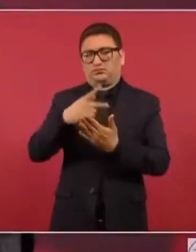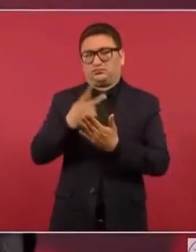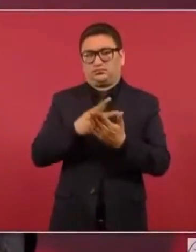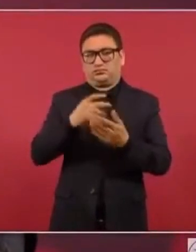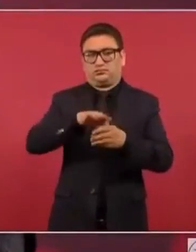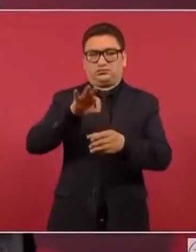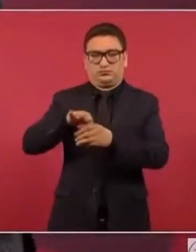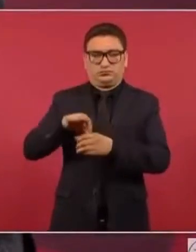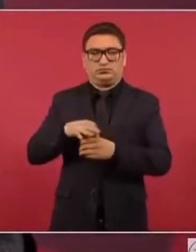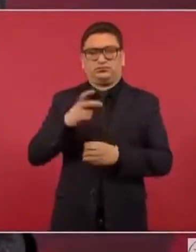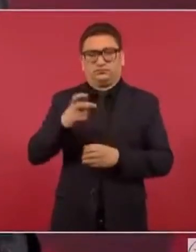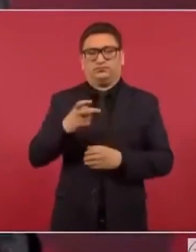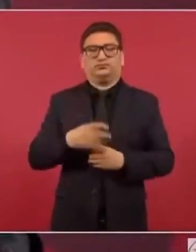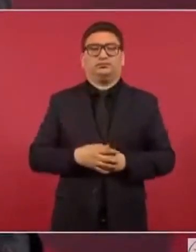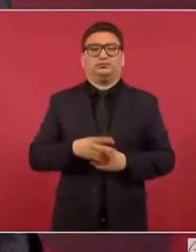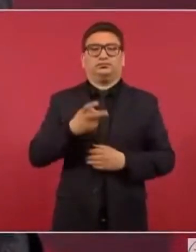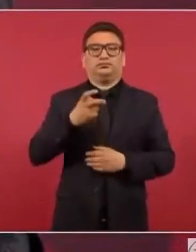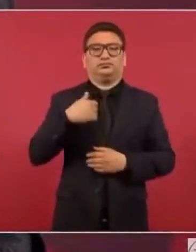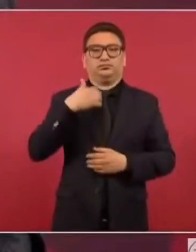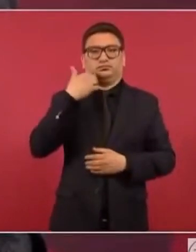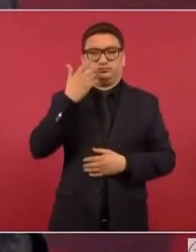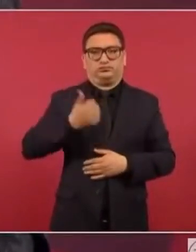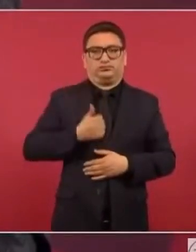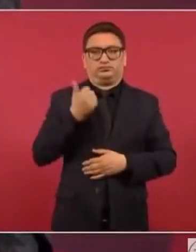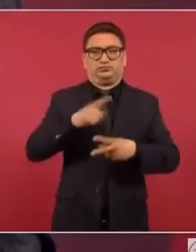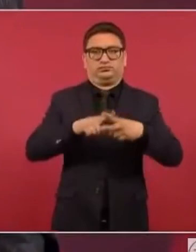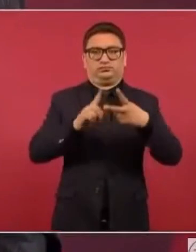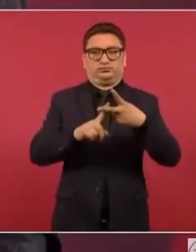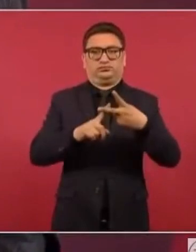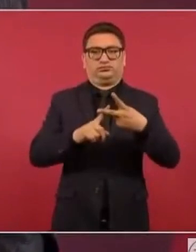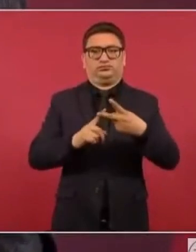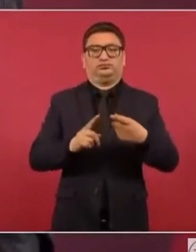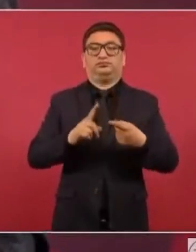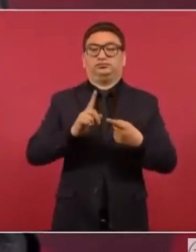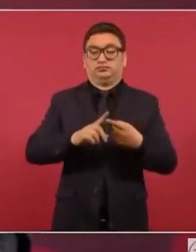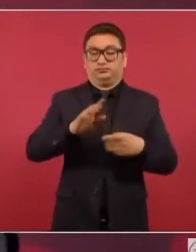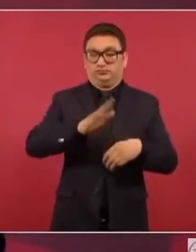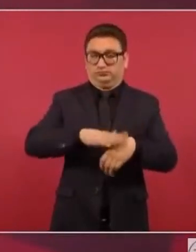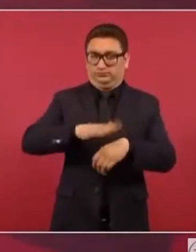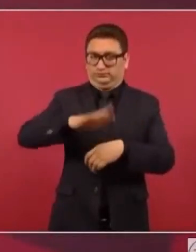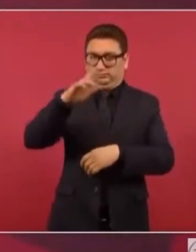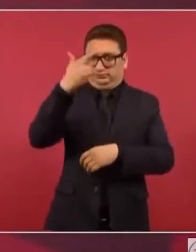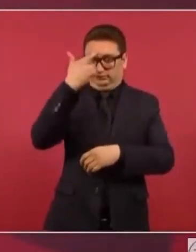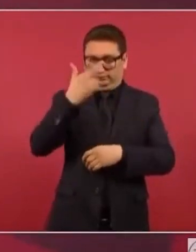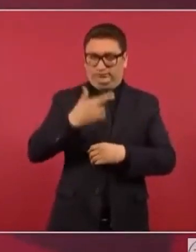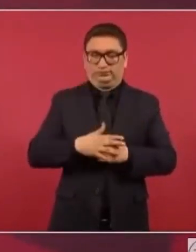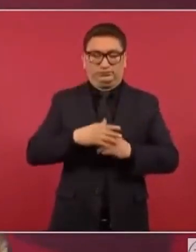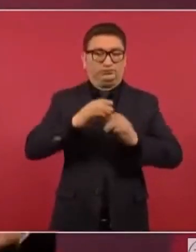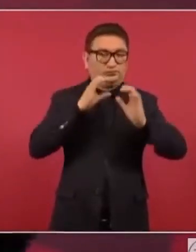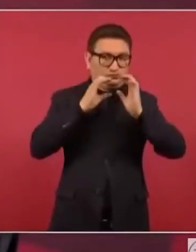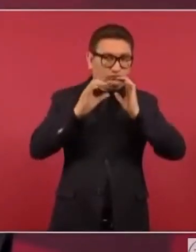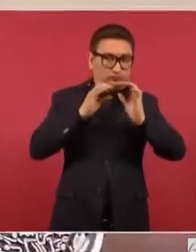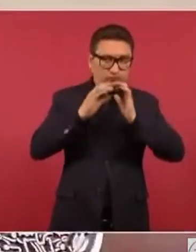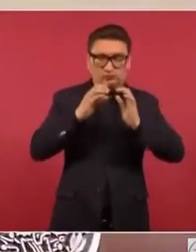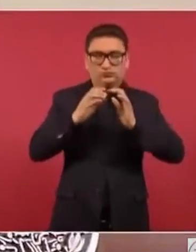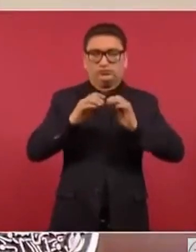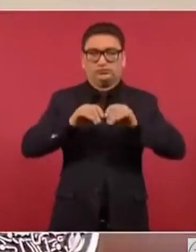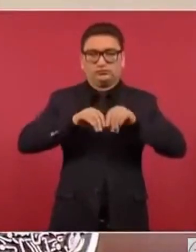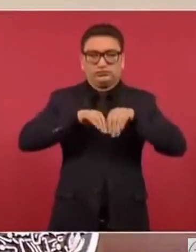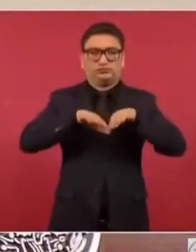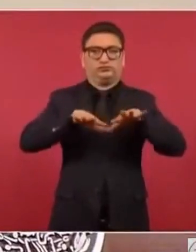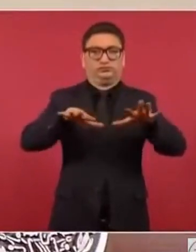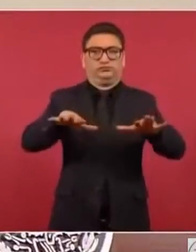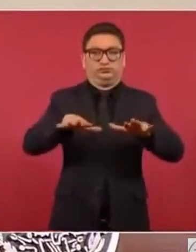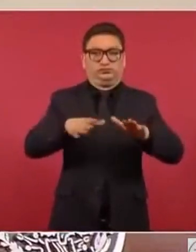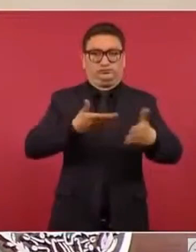Aquí aprovecho para hacer dos comentarios. Acuérdense que la comunicación son mensajes de ida y vuelta,